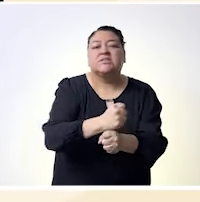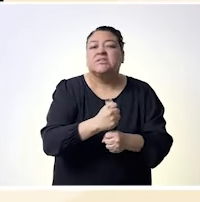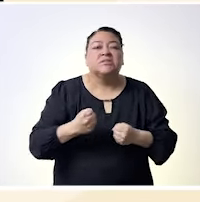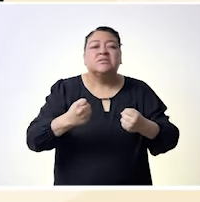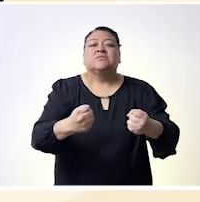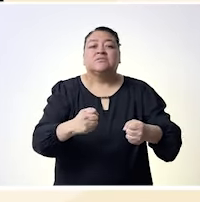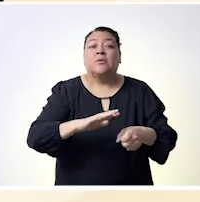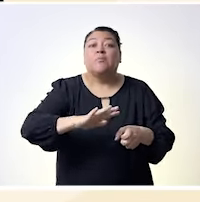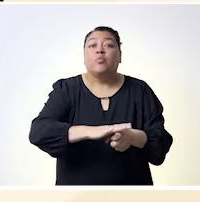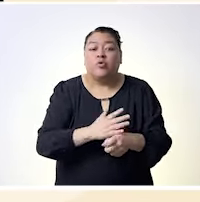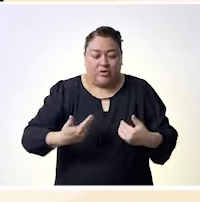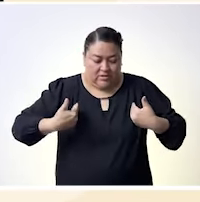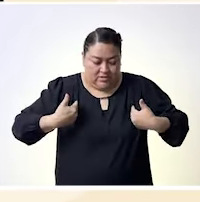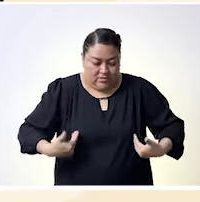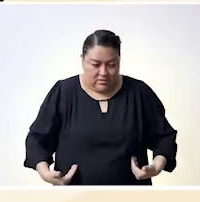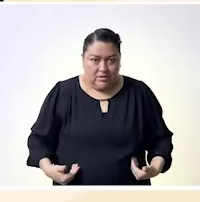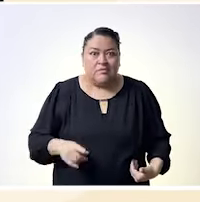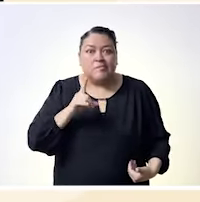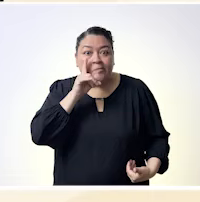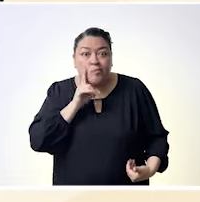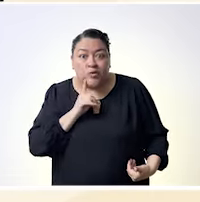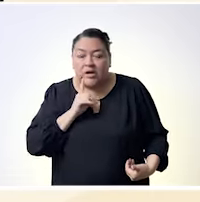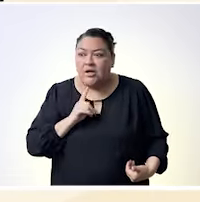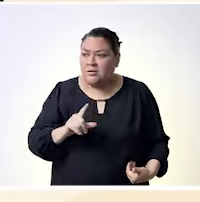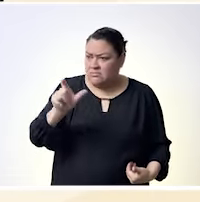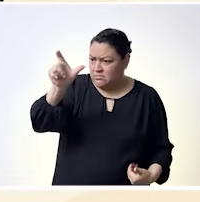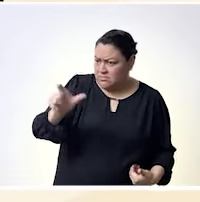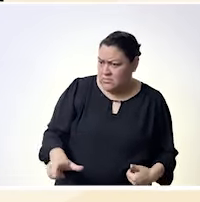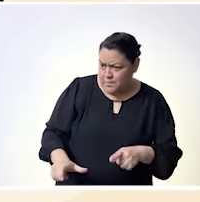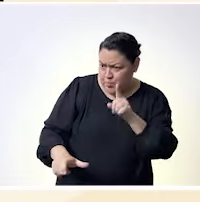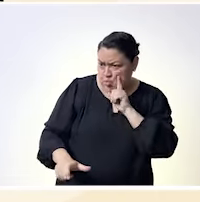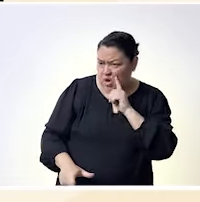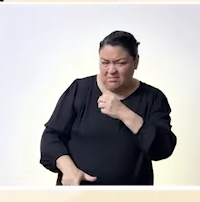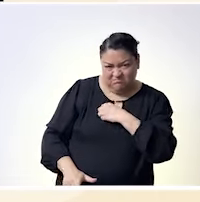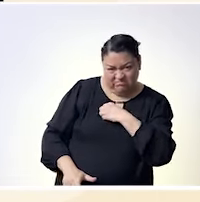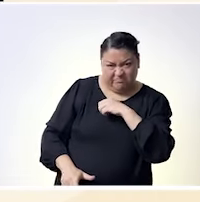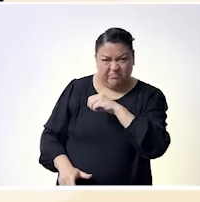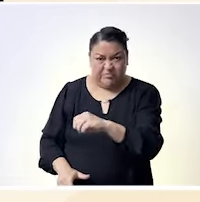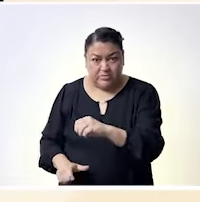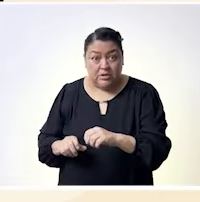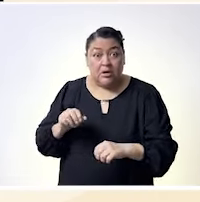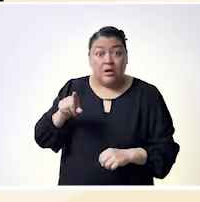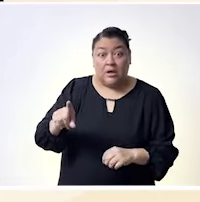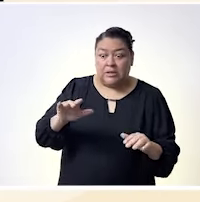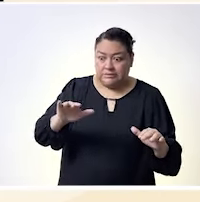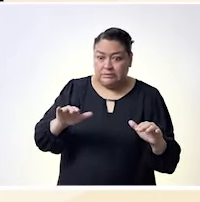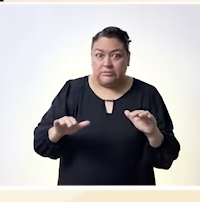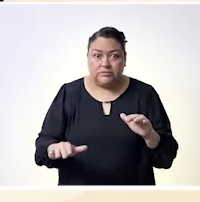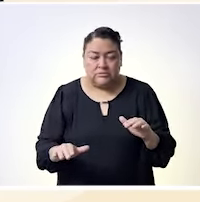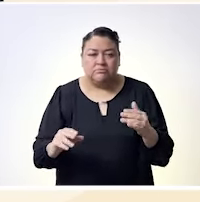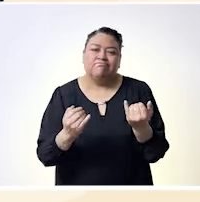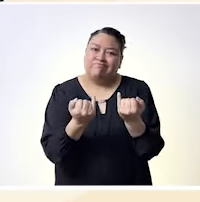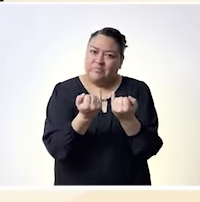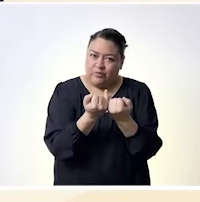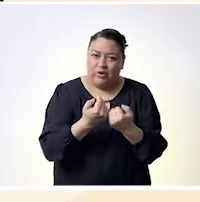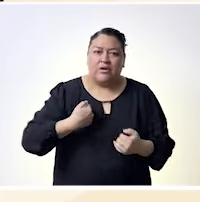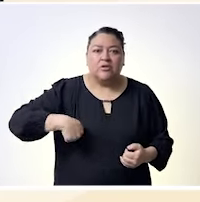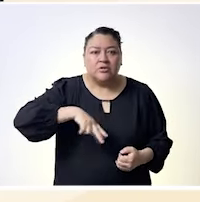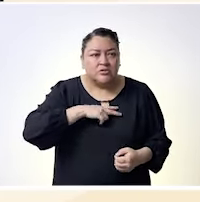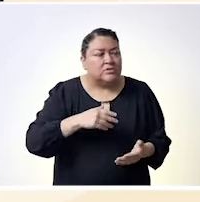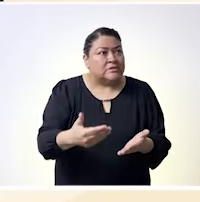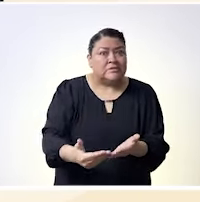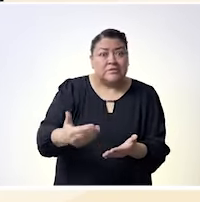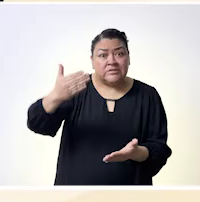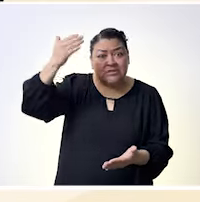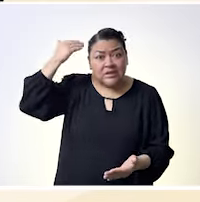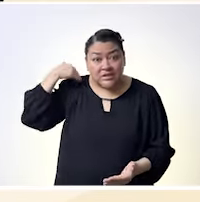época en la que también el patriarcado como un buen sistema de opresión que es tan hábil pues bueno edulcora estas categorías que construyó el feminismo